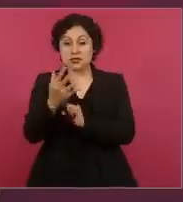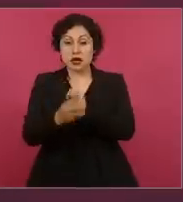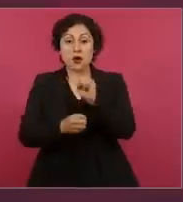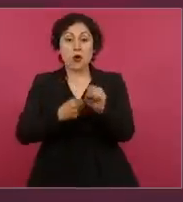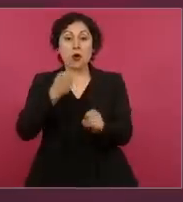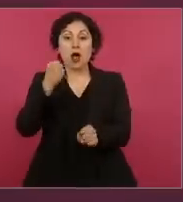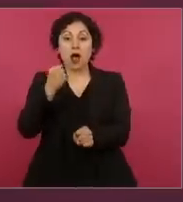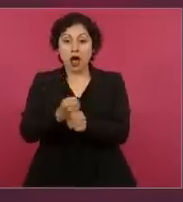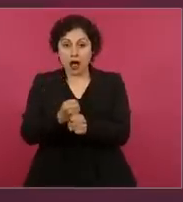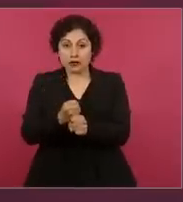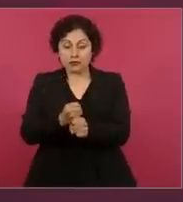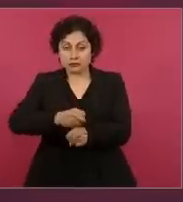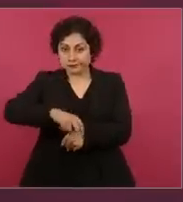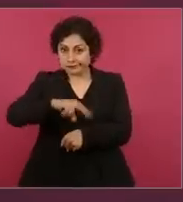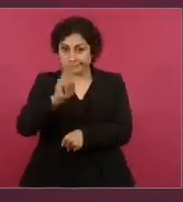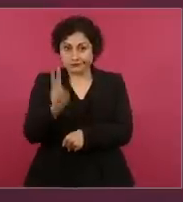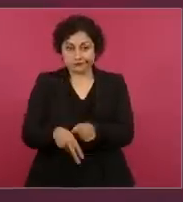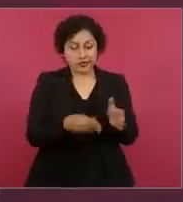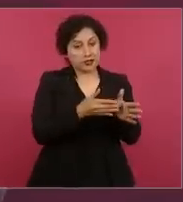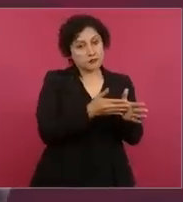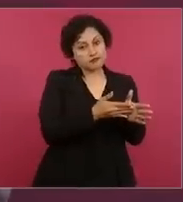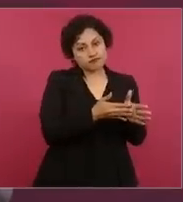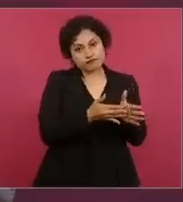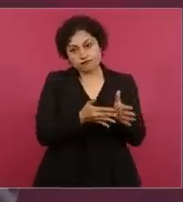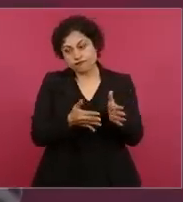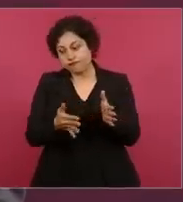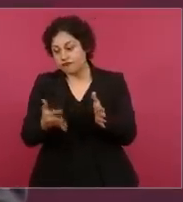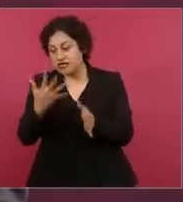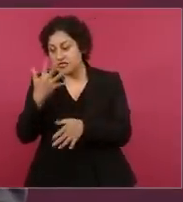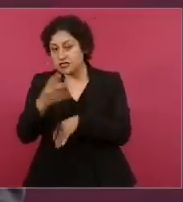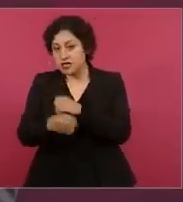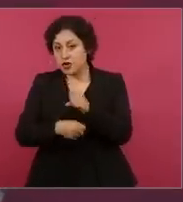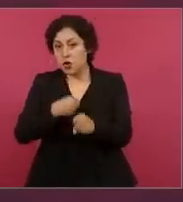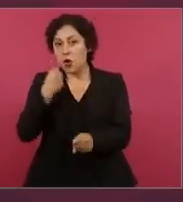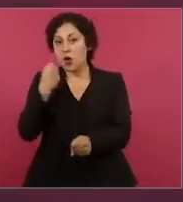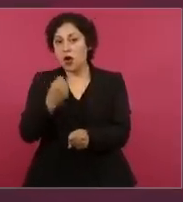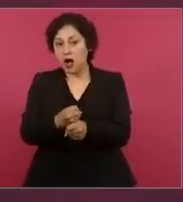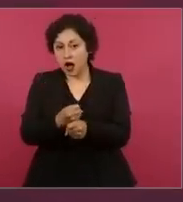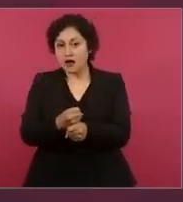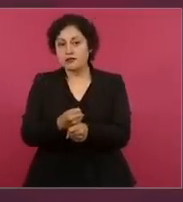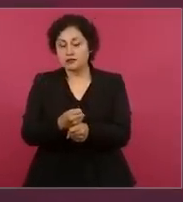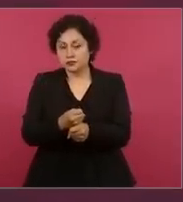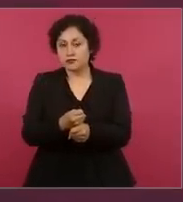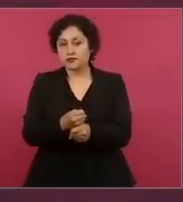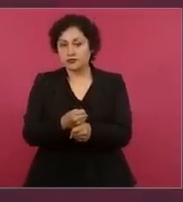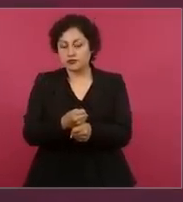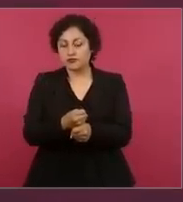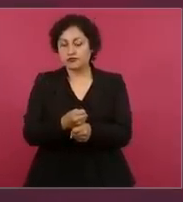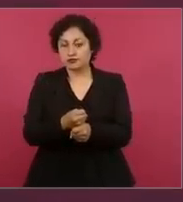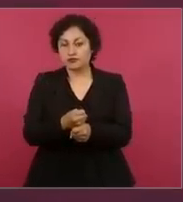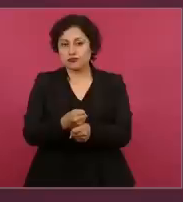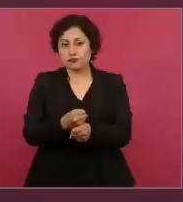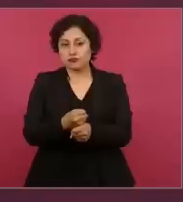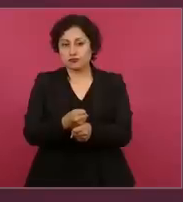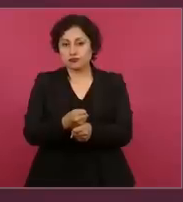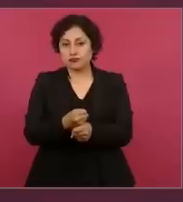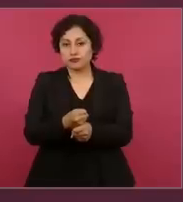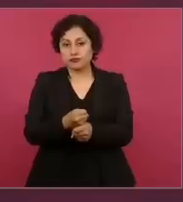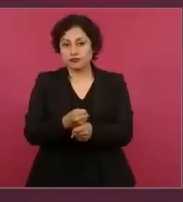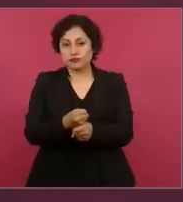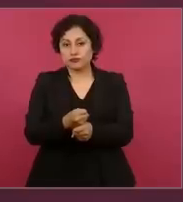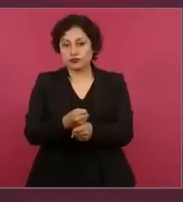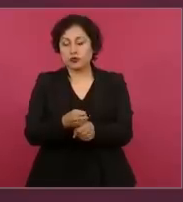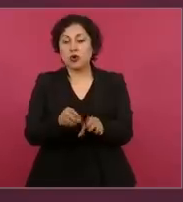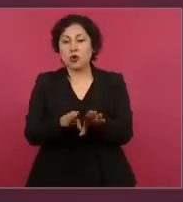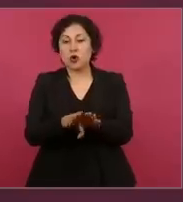Y darle marcha atrás a